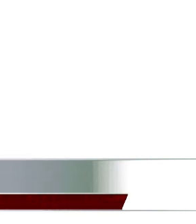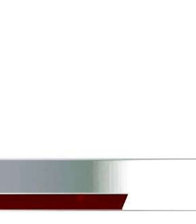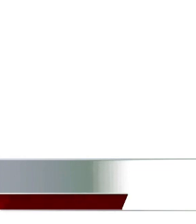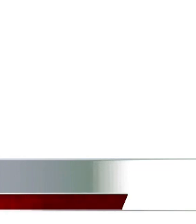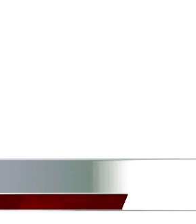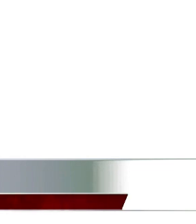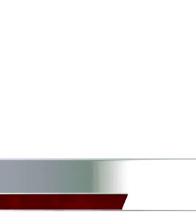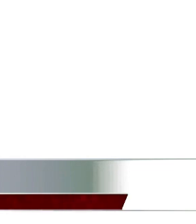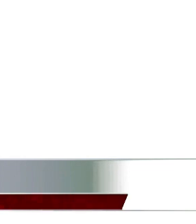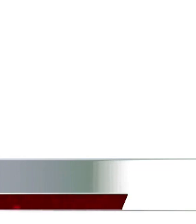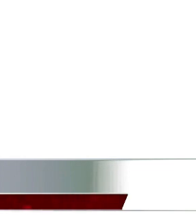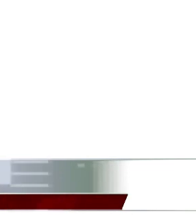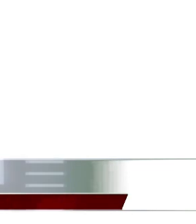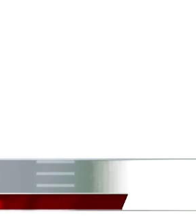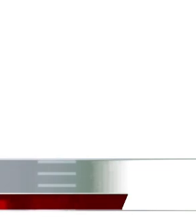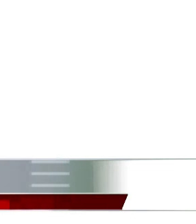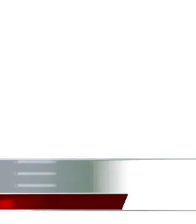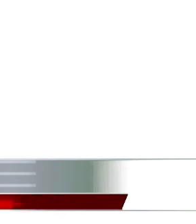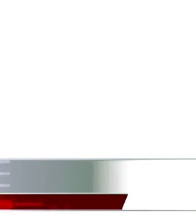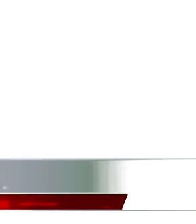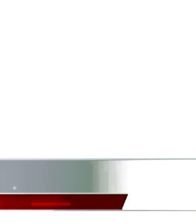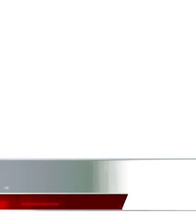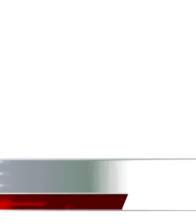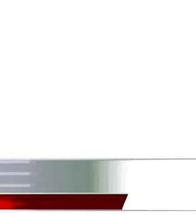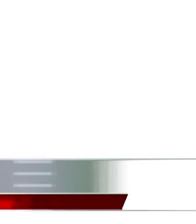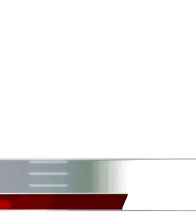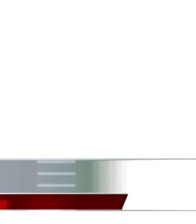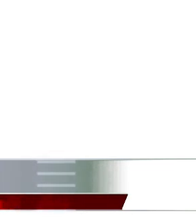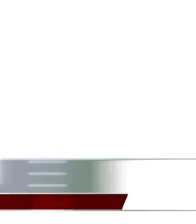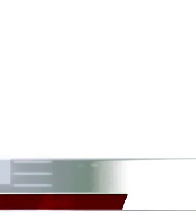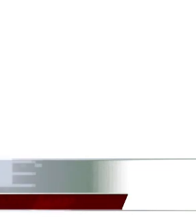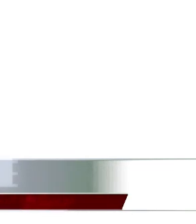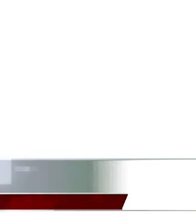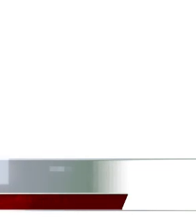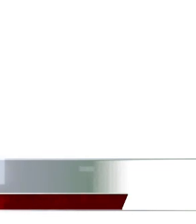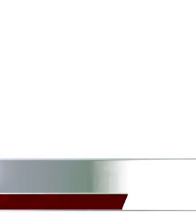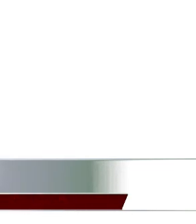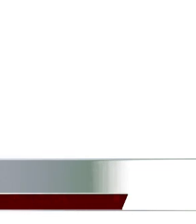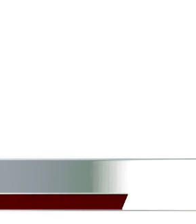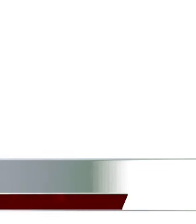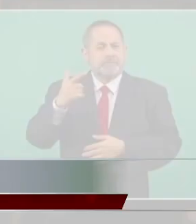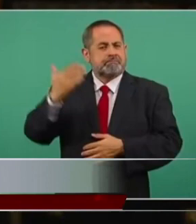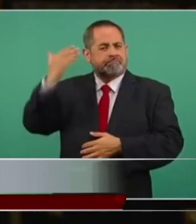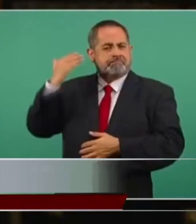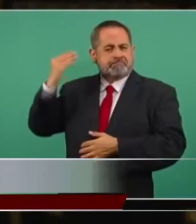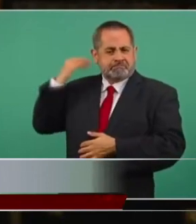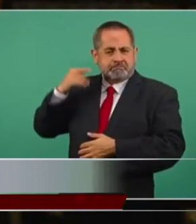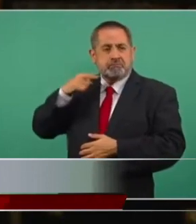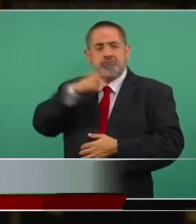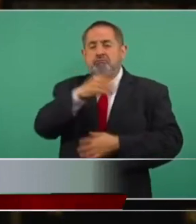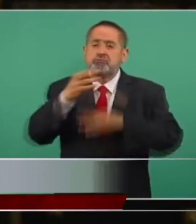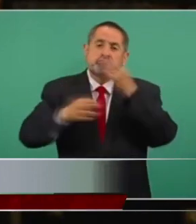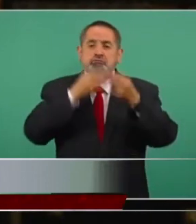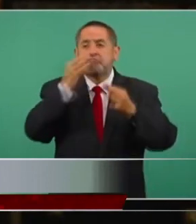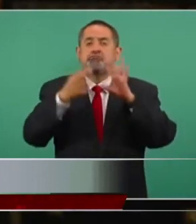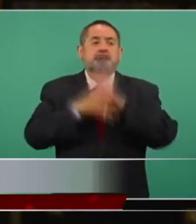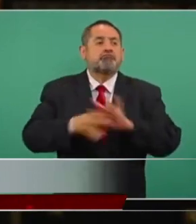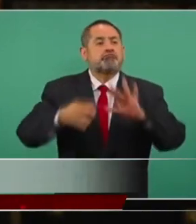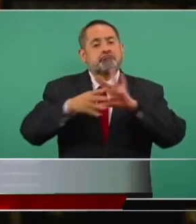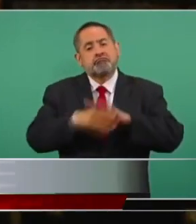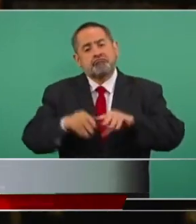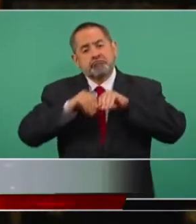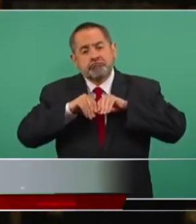puesto que es de este señor ¿no? Claudio X. González que ya es más político que empresario y bueno el día de hoy esta